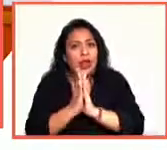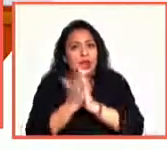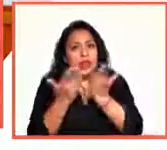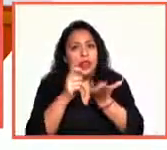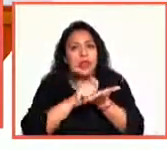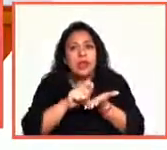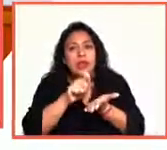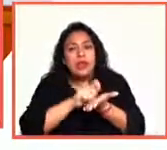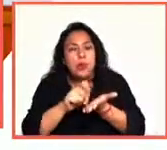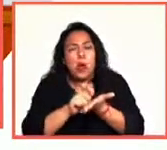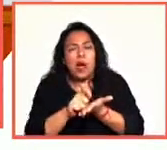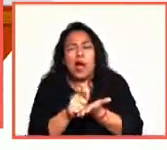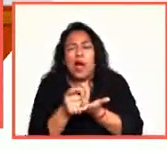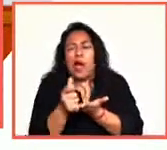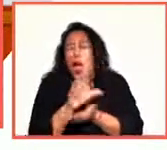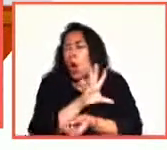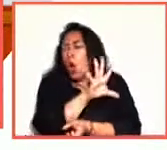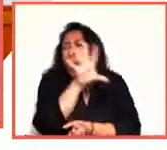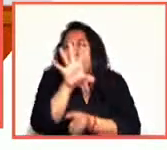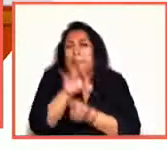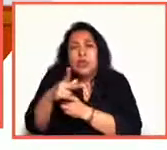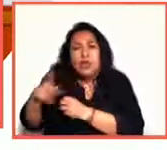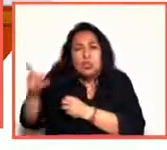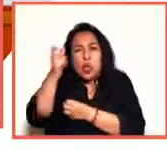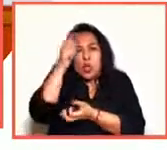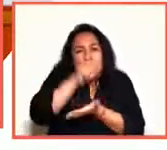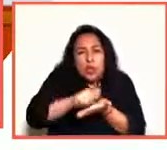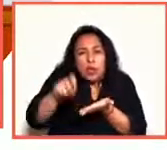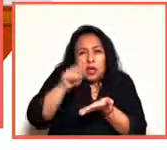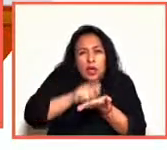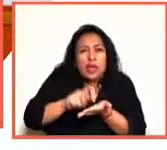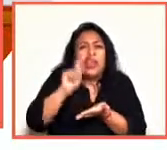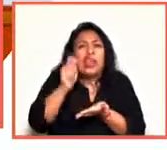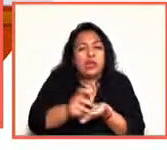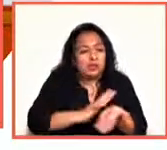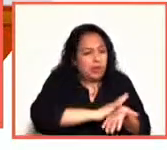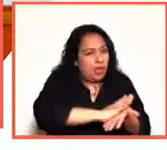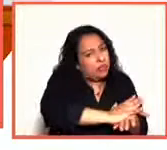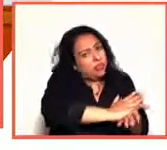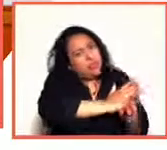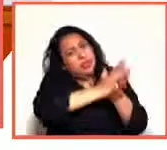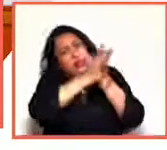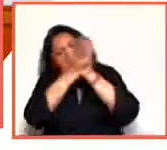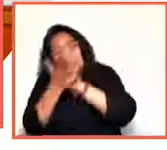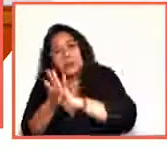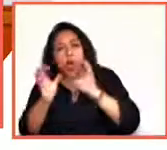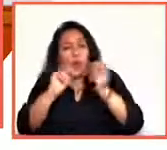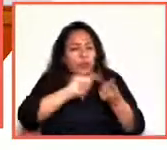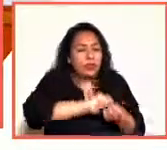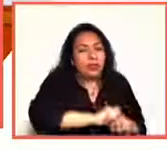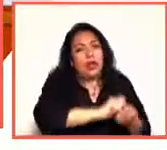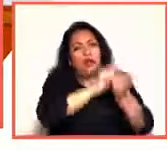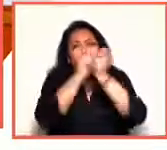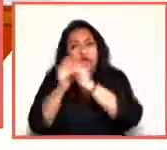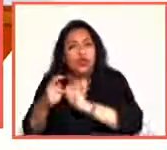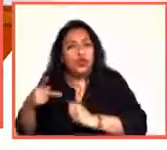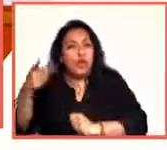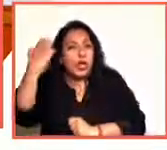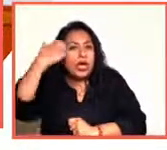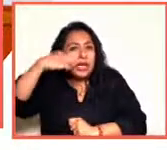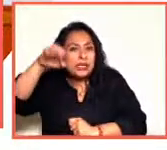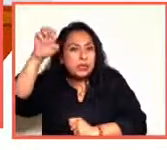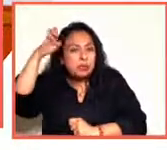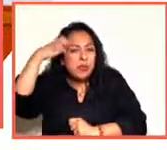Prácticamente toda la obra de López es una transformación o traducción de sus experiencias, digamos, de bulto,